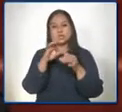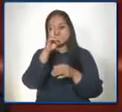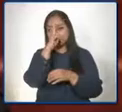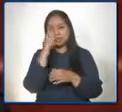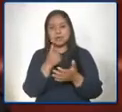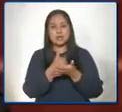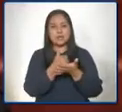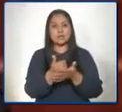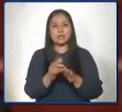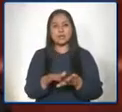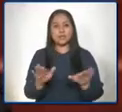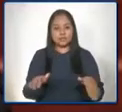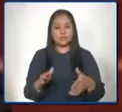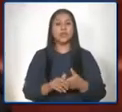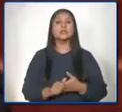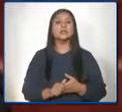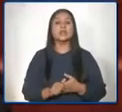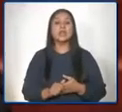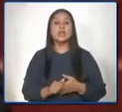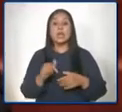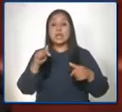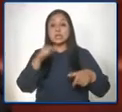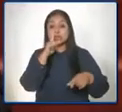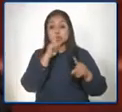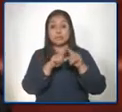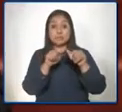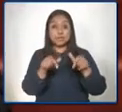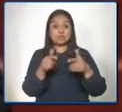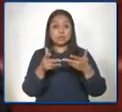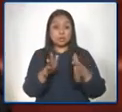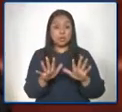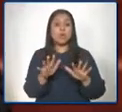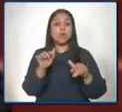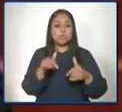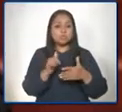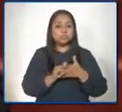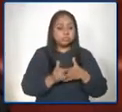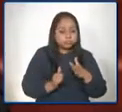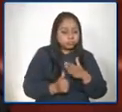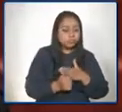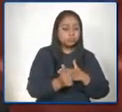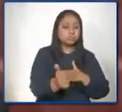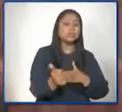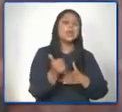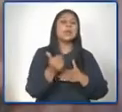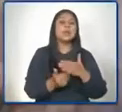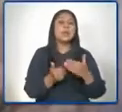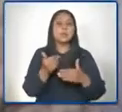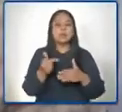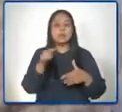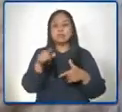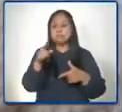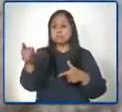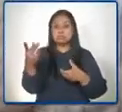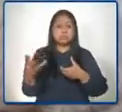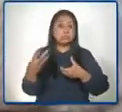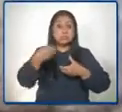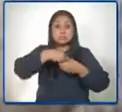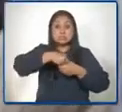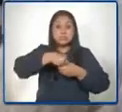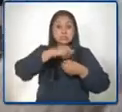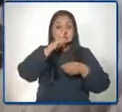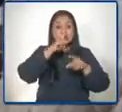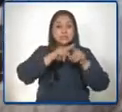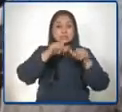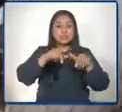favor de la infancia, es como vamos adelantando para quienes se acaban de incorporar en